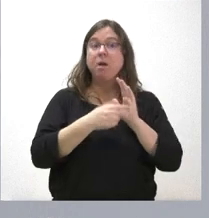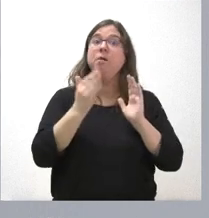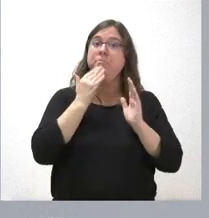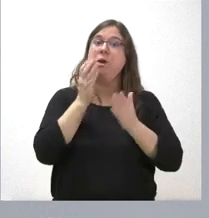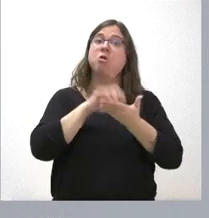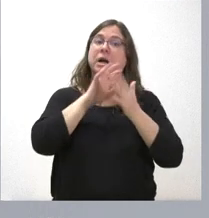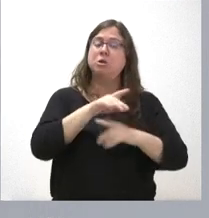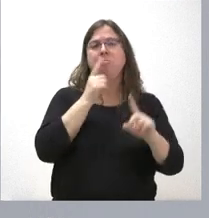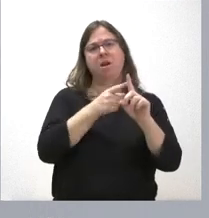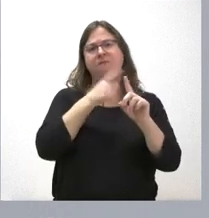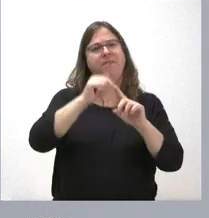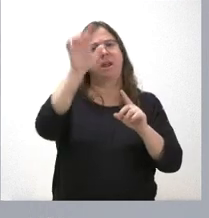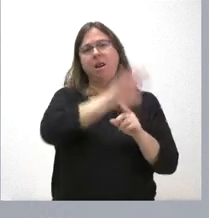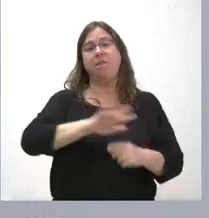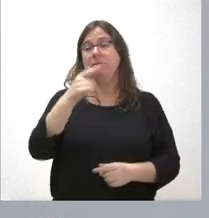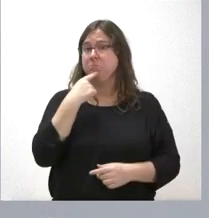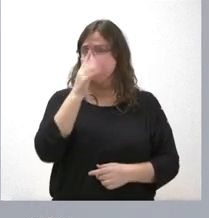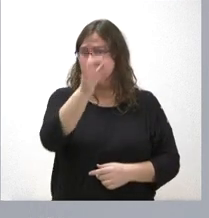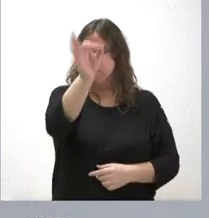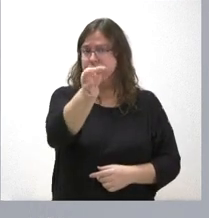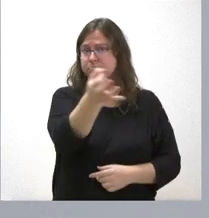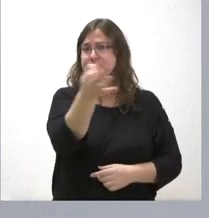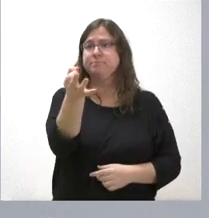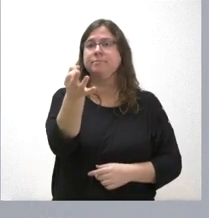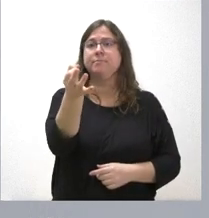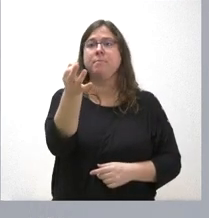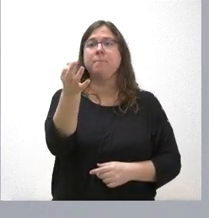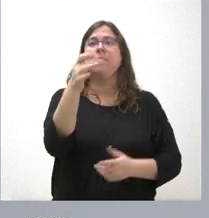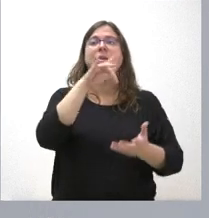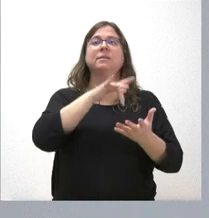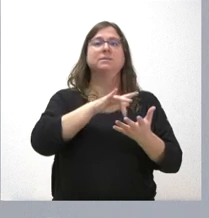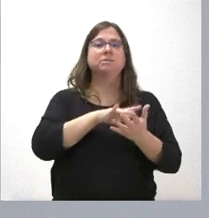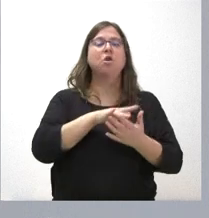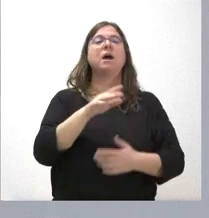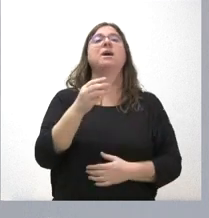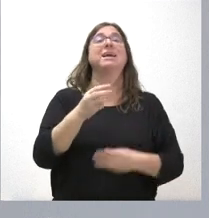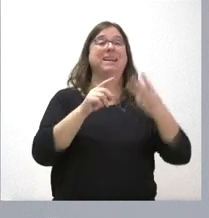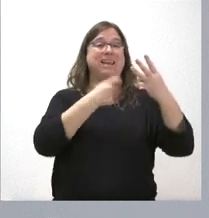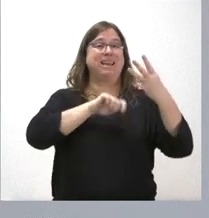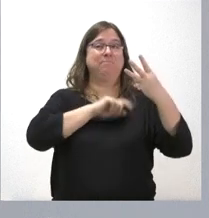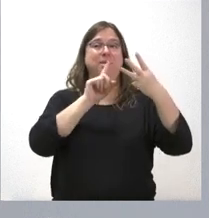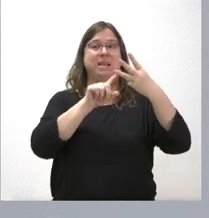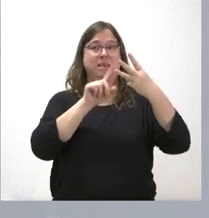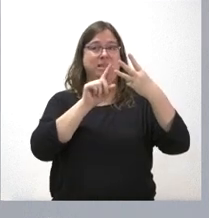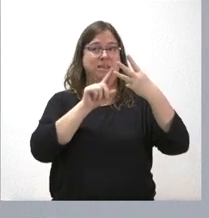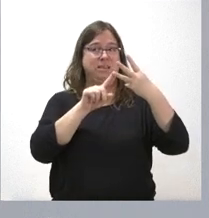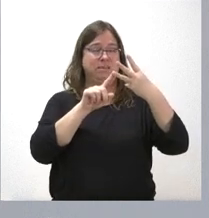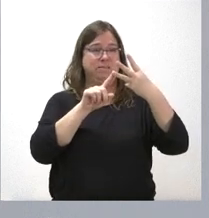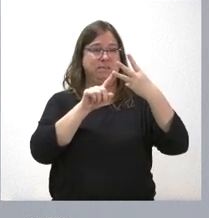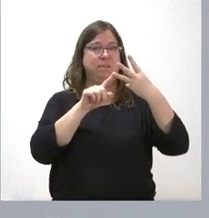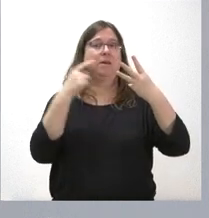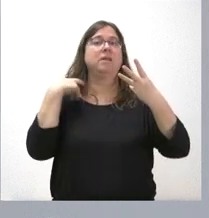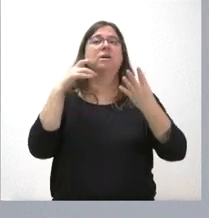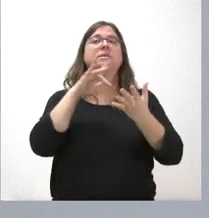una referencia dentro del contexto nacional porque usted señala bien que estamos los terceros de toda España ya lo fuimos en los puestos en